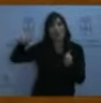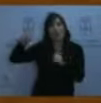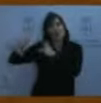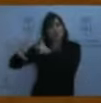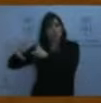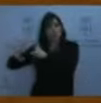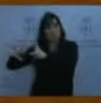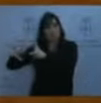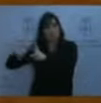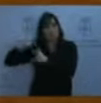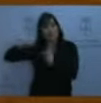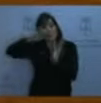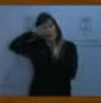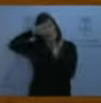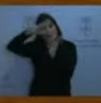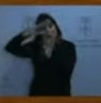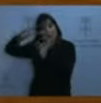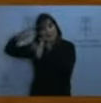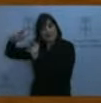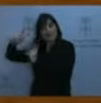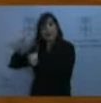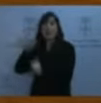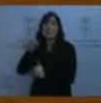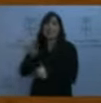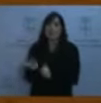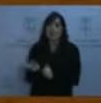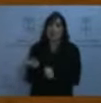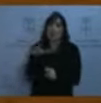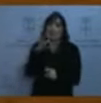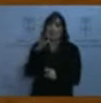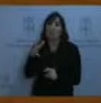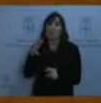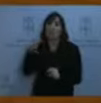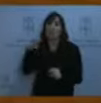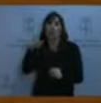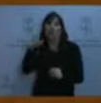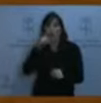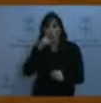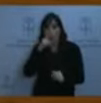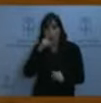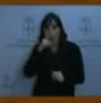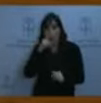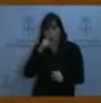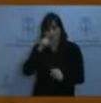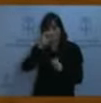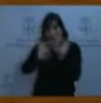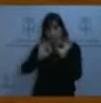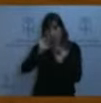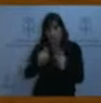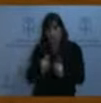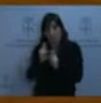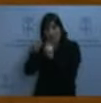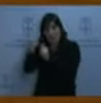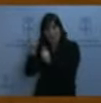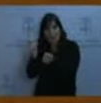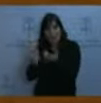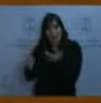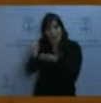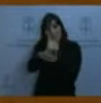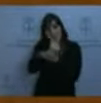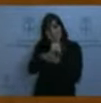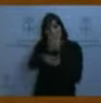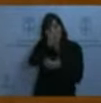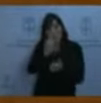también, que fue Felipe González, los cálculos de la recaudación del IVA, la actualización precisamente de lo que iban a pagar,